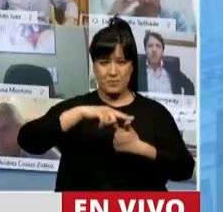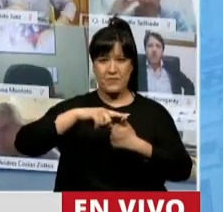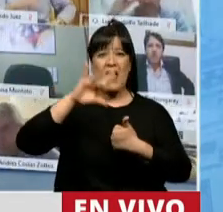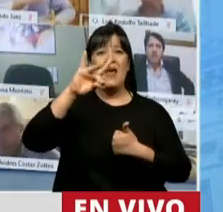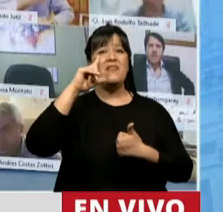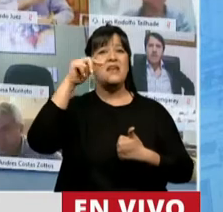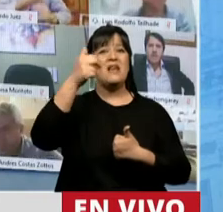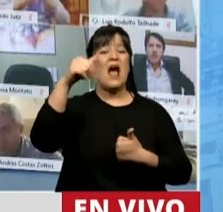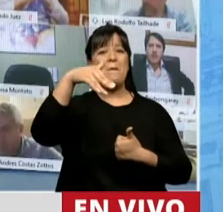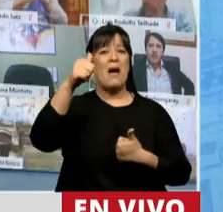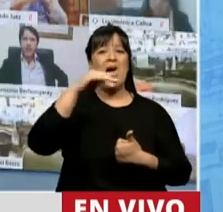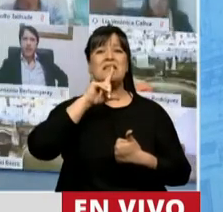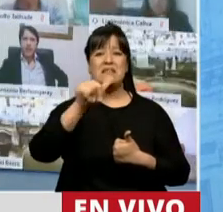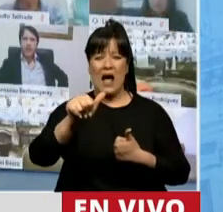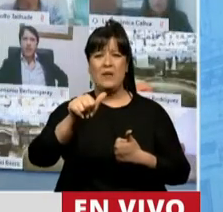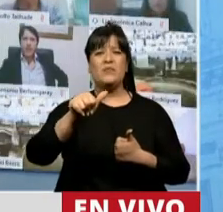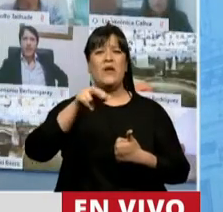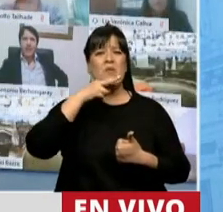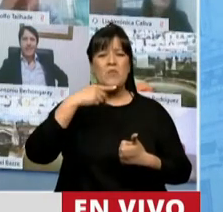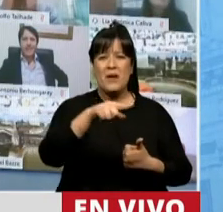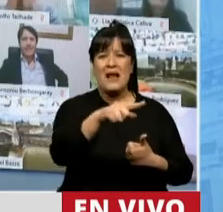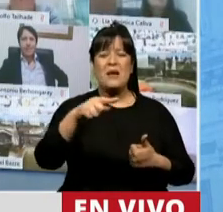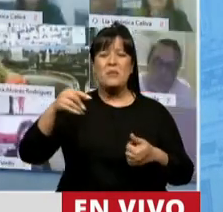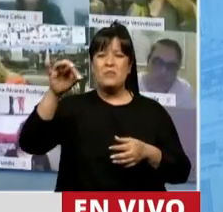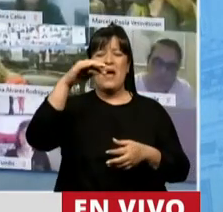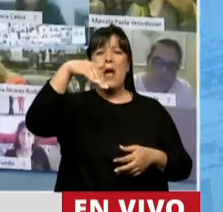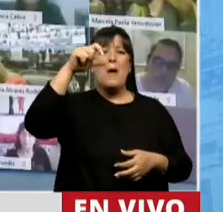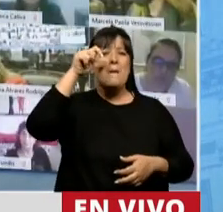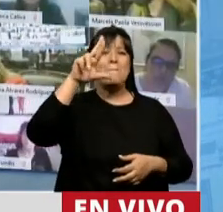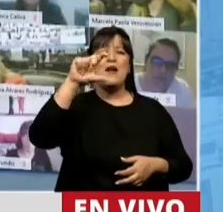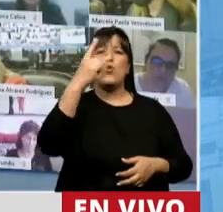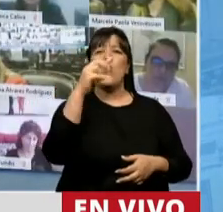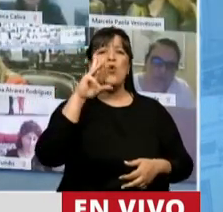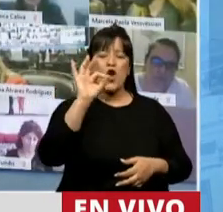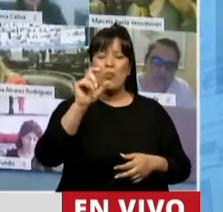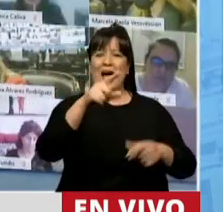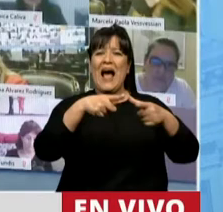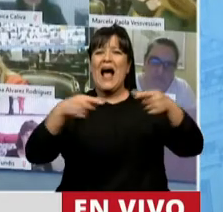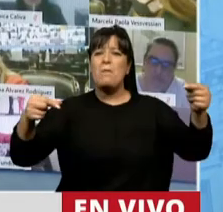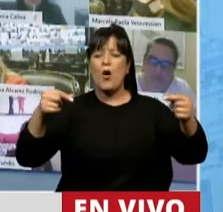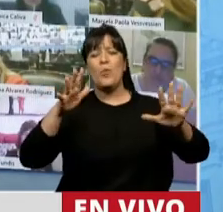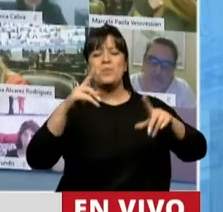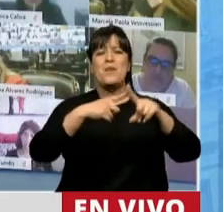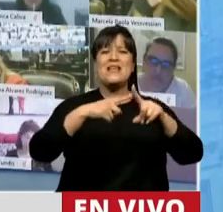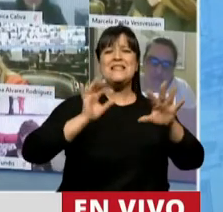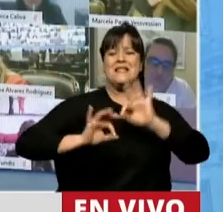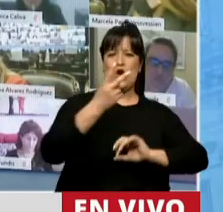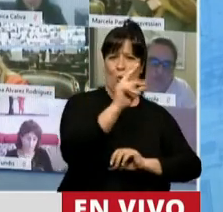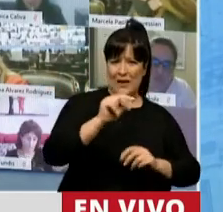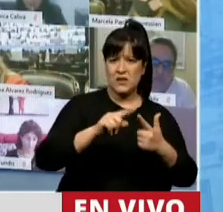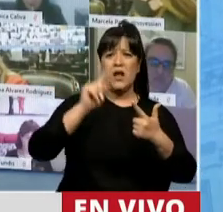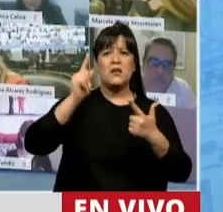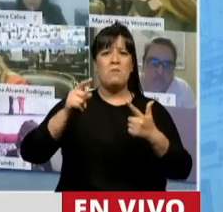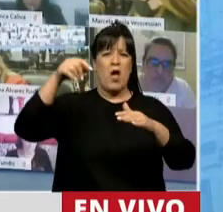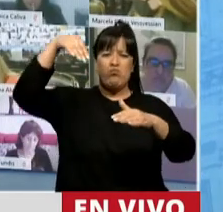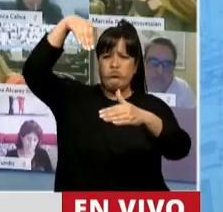Minamata, el envenenamiento por mercurio en Japón en mediados del siglo XX, el hundimiento del Amoco